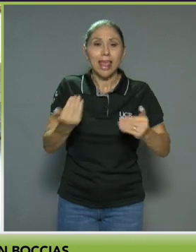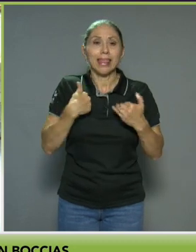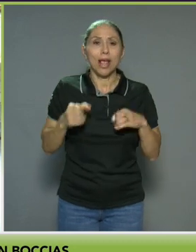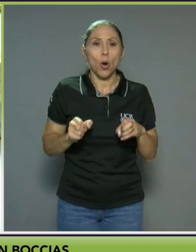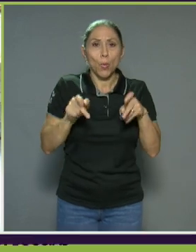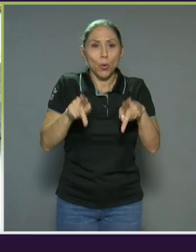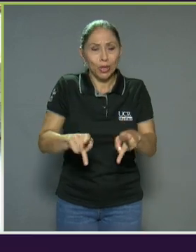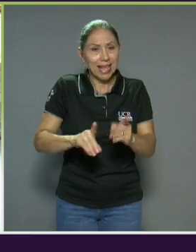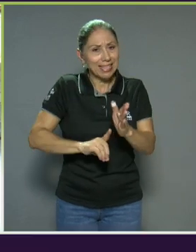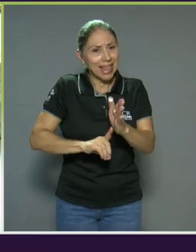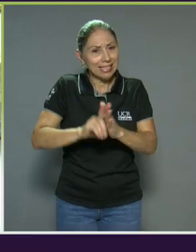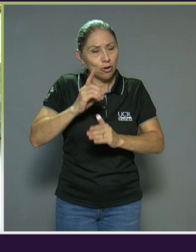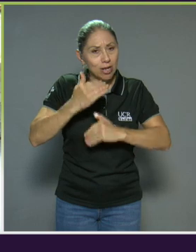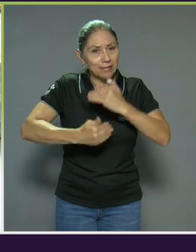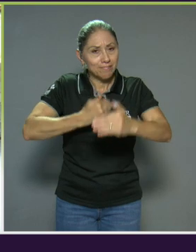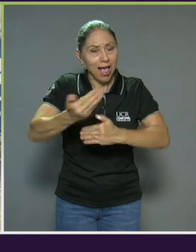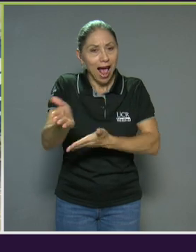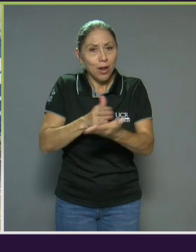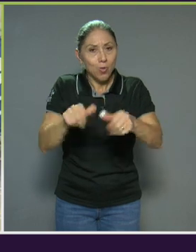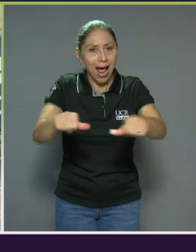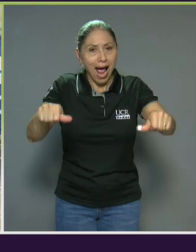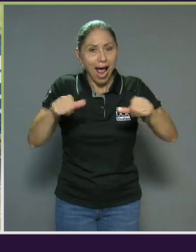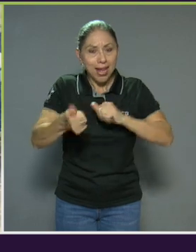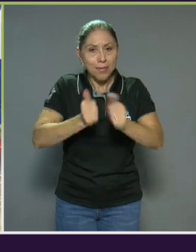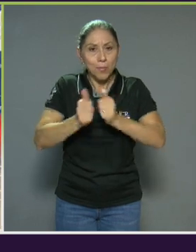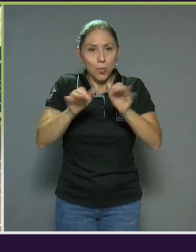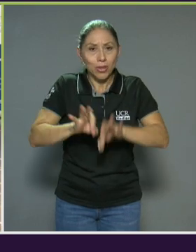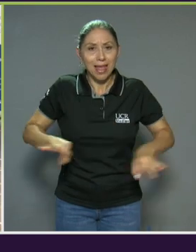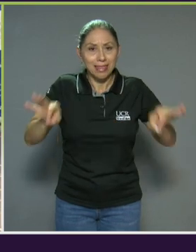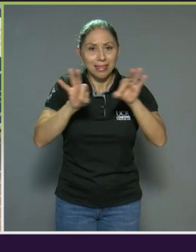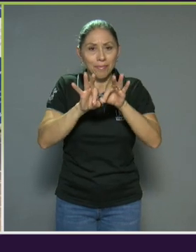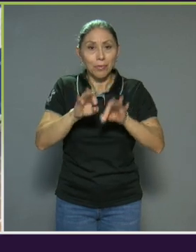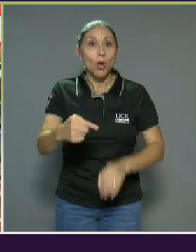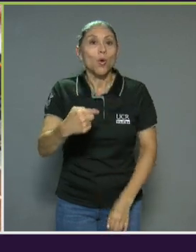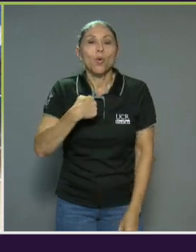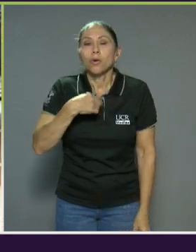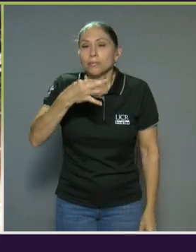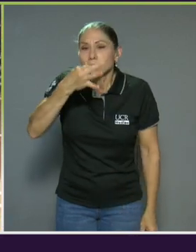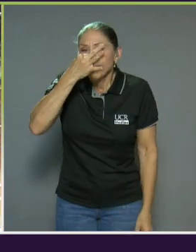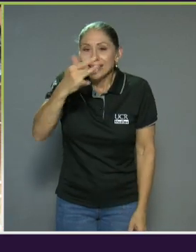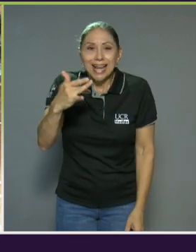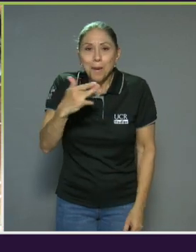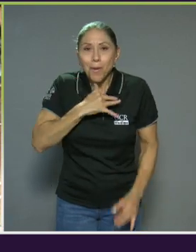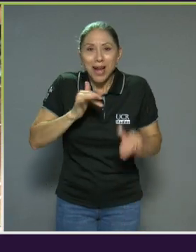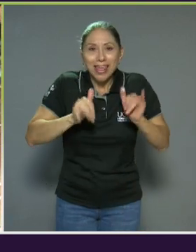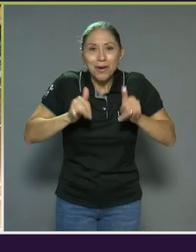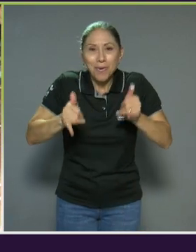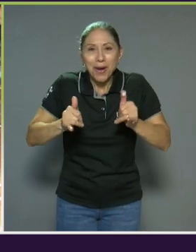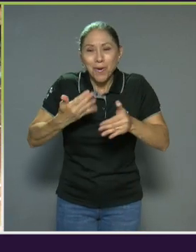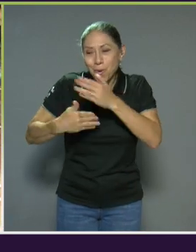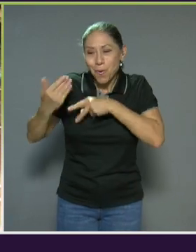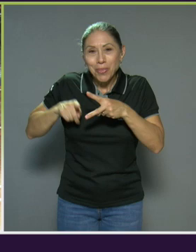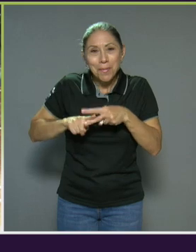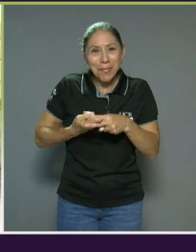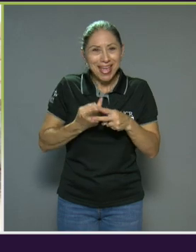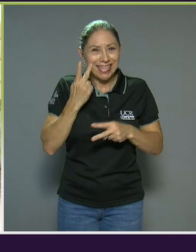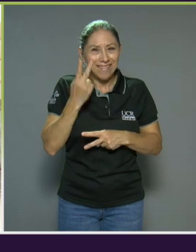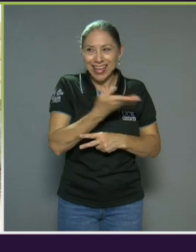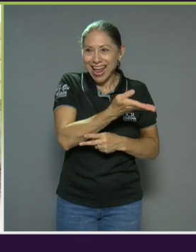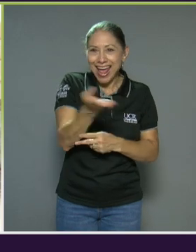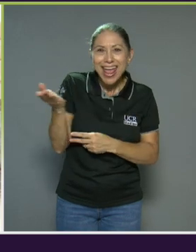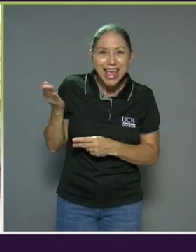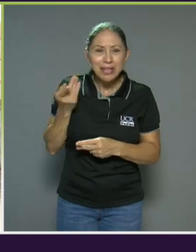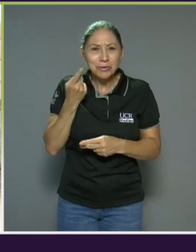desarrollarse en alguna disciplina importante, ¿verdad? Uno se enamora del juego, digamos, cuando empieza, ver a los chicos, ver el empuje, ver ese